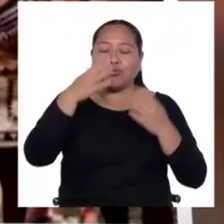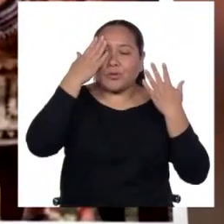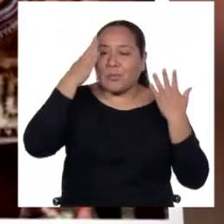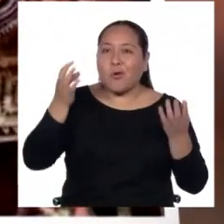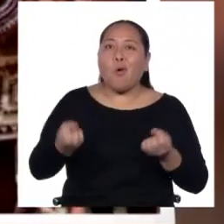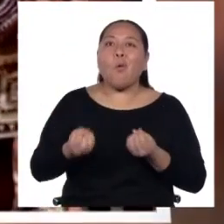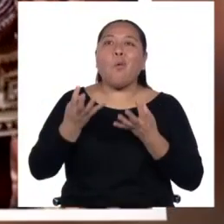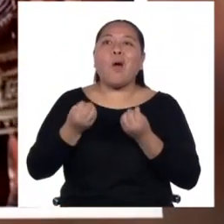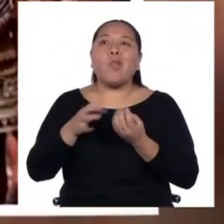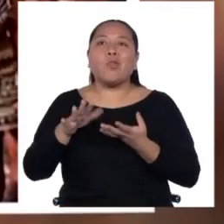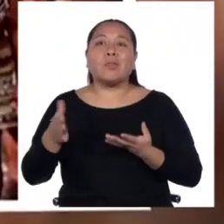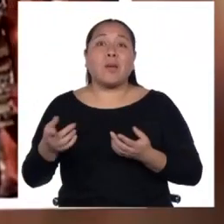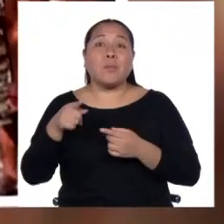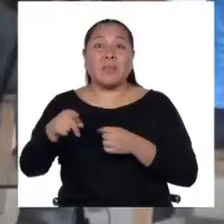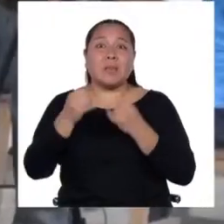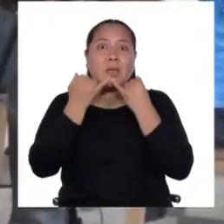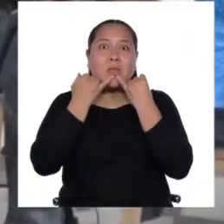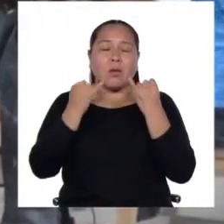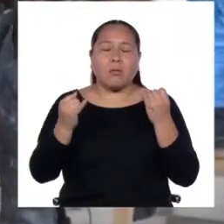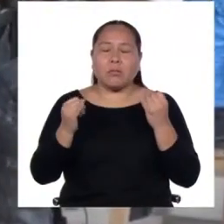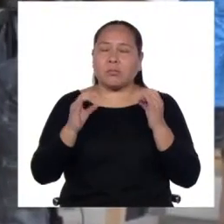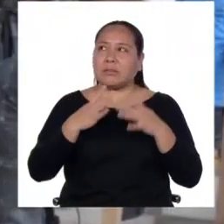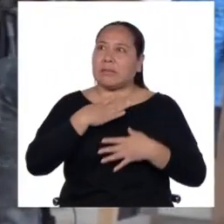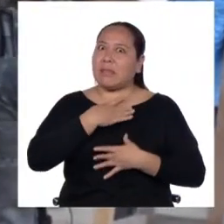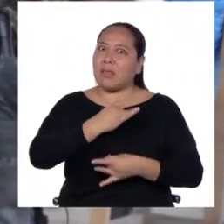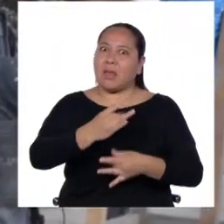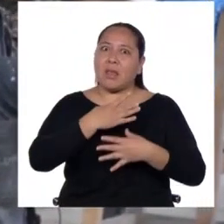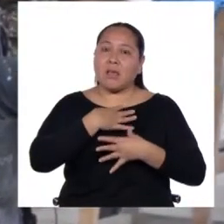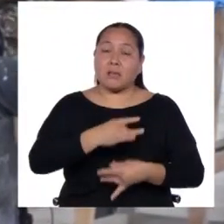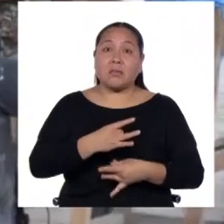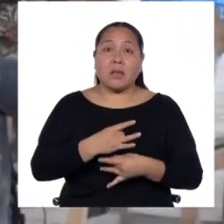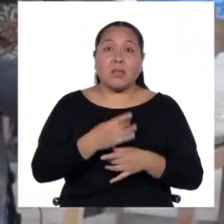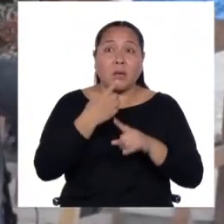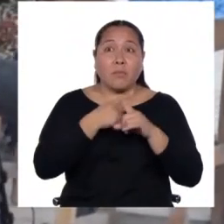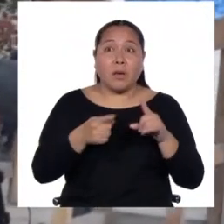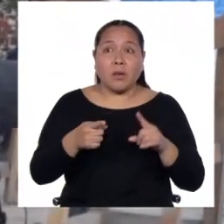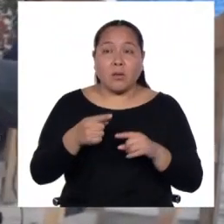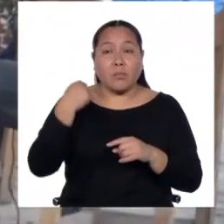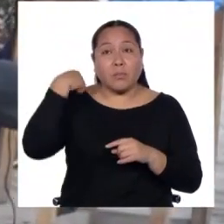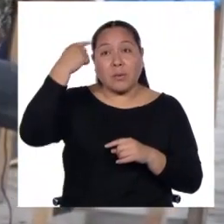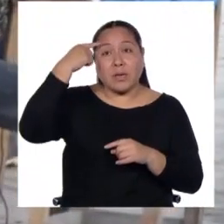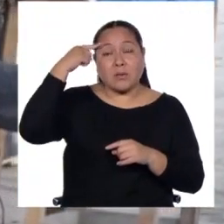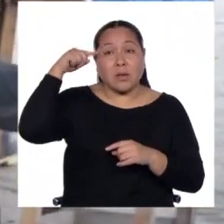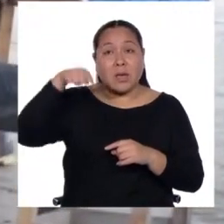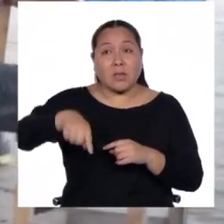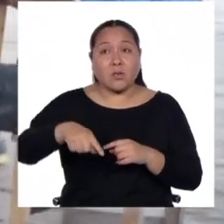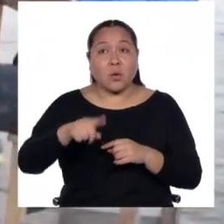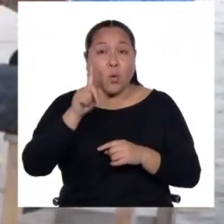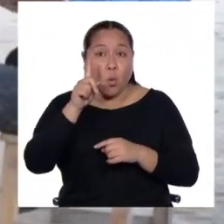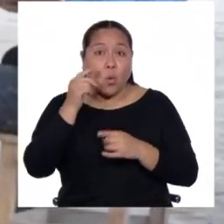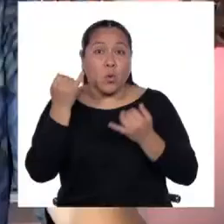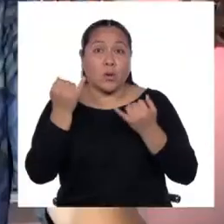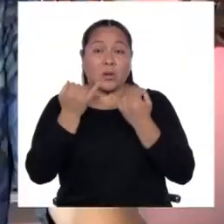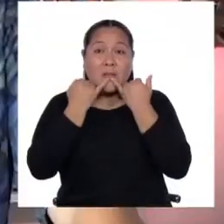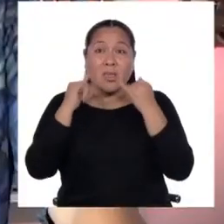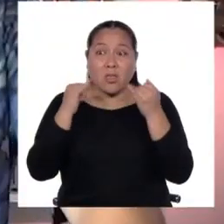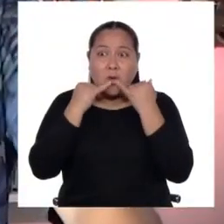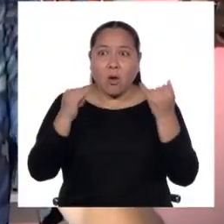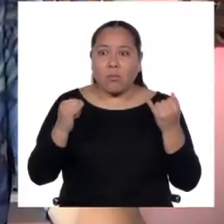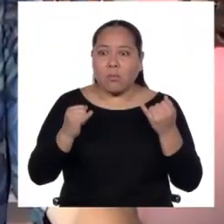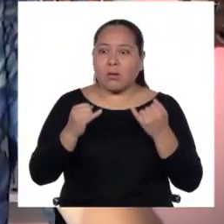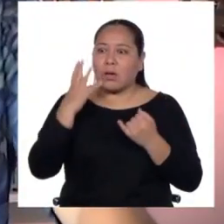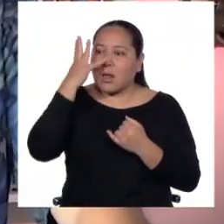cuántos hay, pero es un idioma fascinante, ¿no? Yo creo que debe ser uno de los idiomas más ricos, más